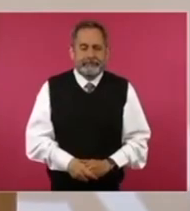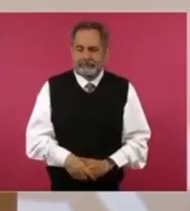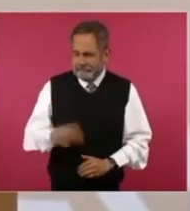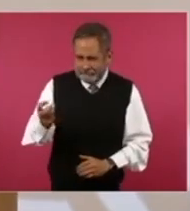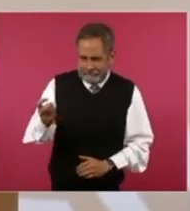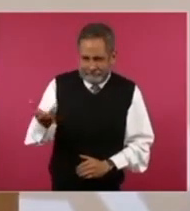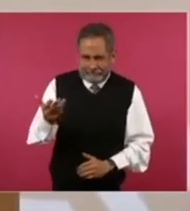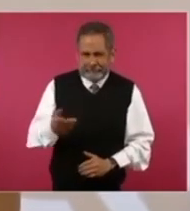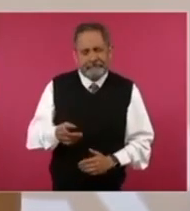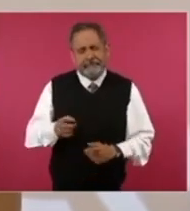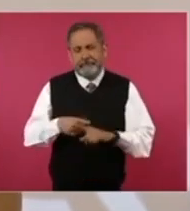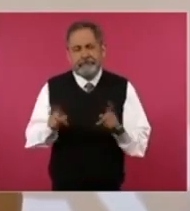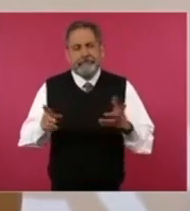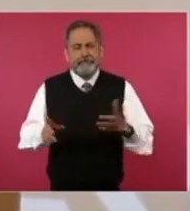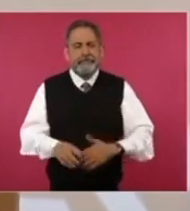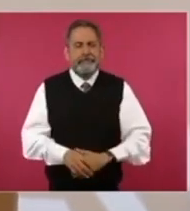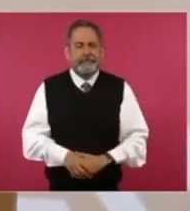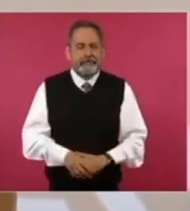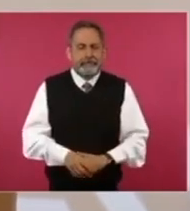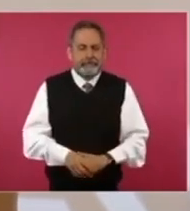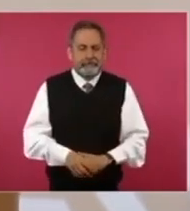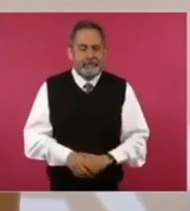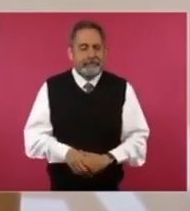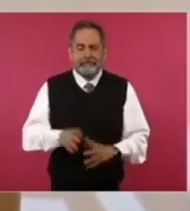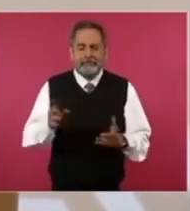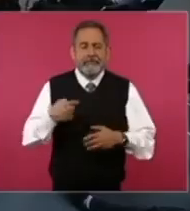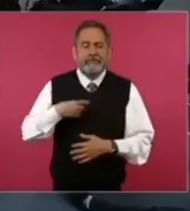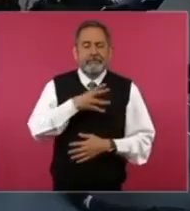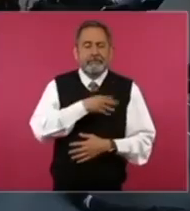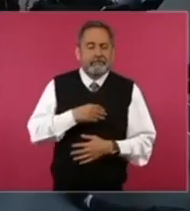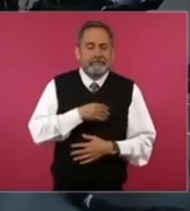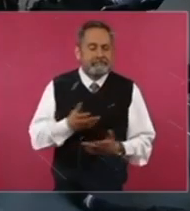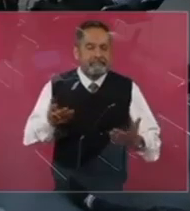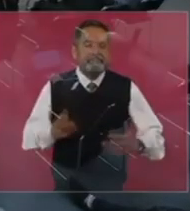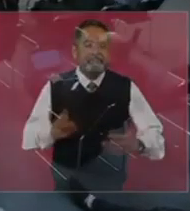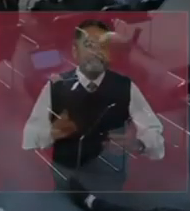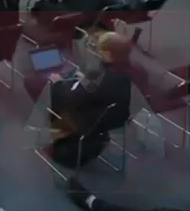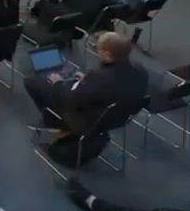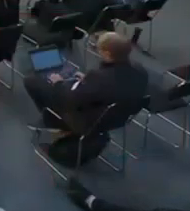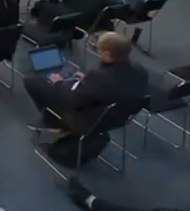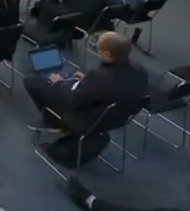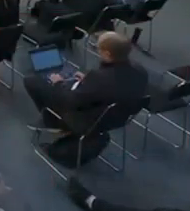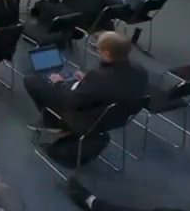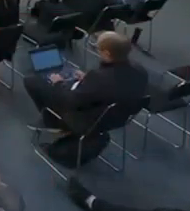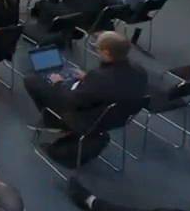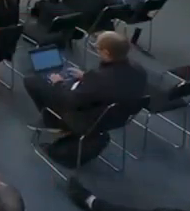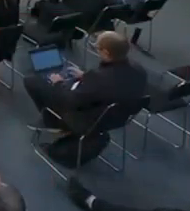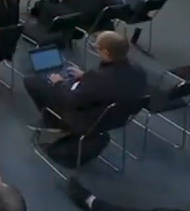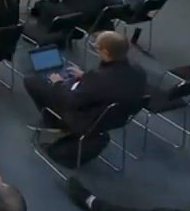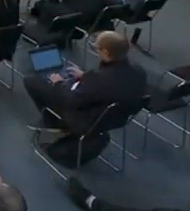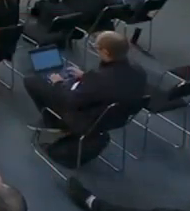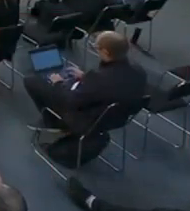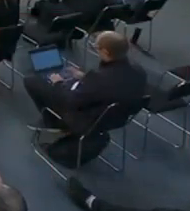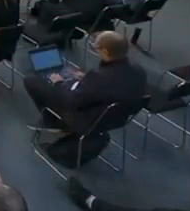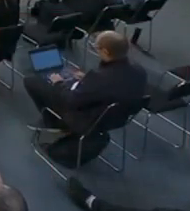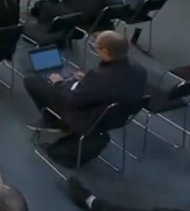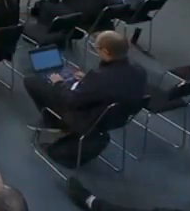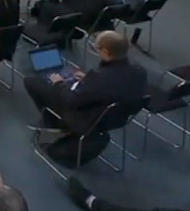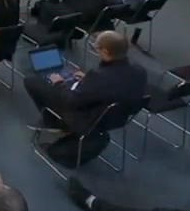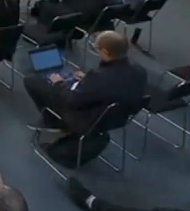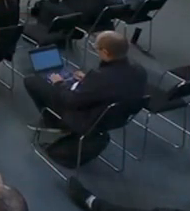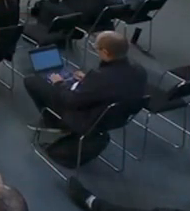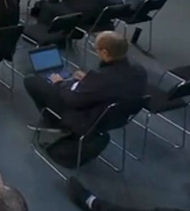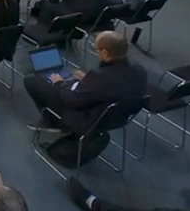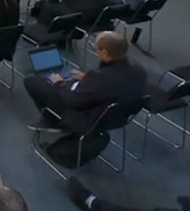Pero no fue así, porque estos, mis hijos, pobres, sí. Estaban niños cuando el